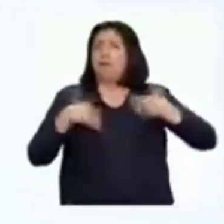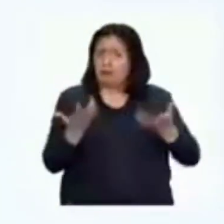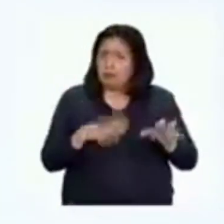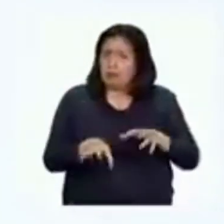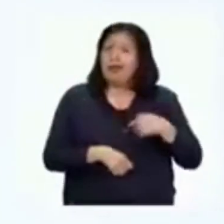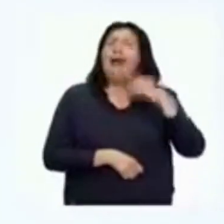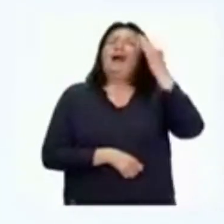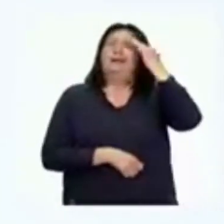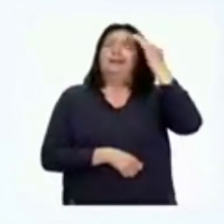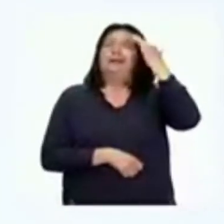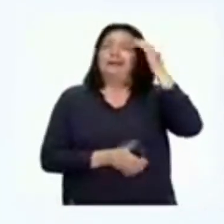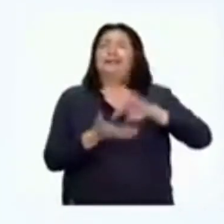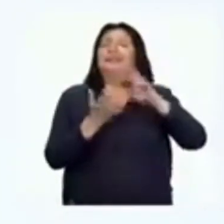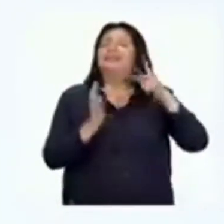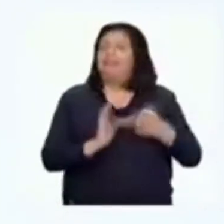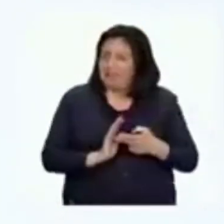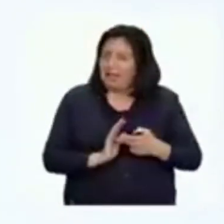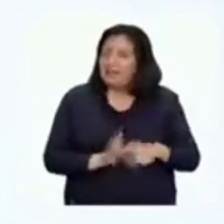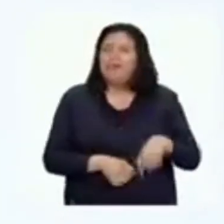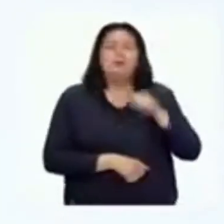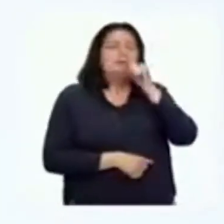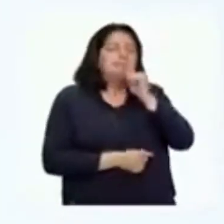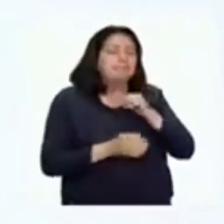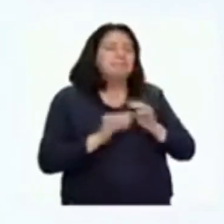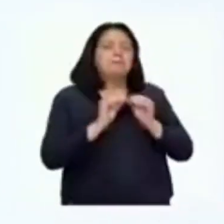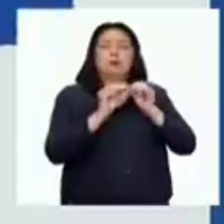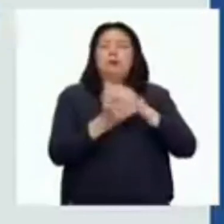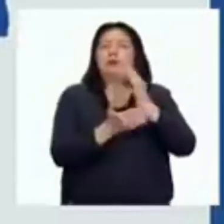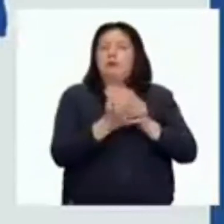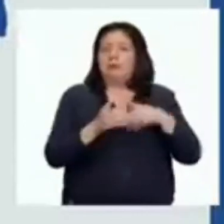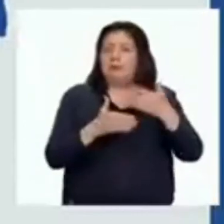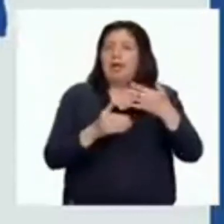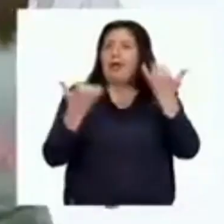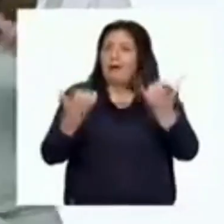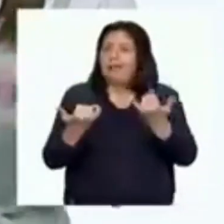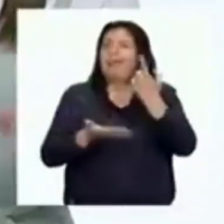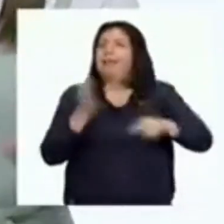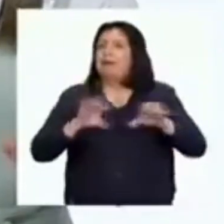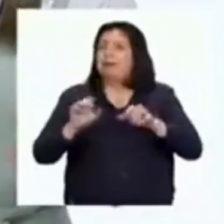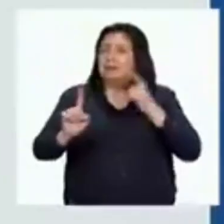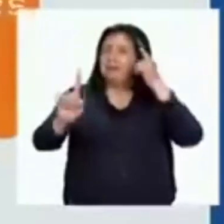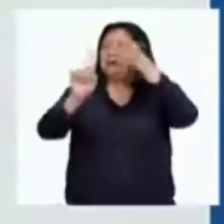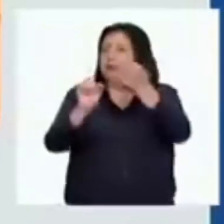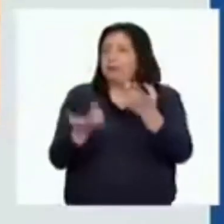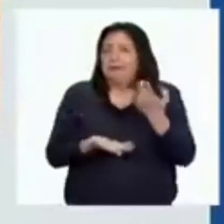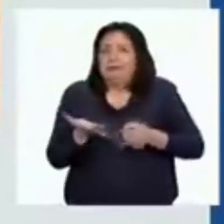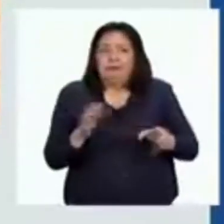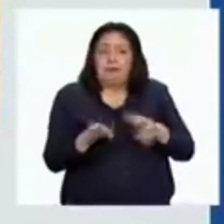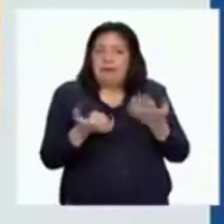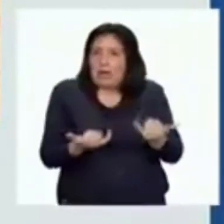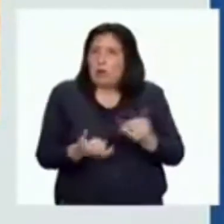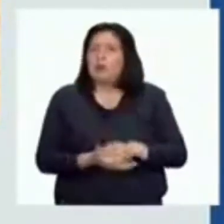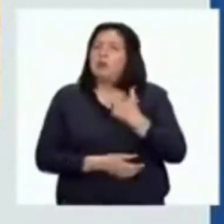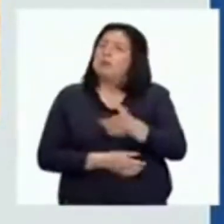qué significa la resiliencia, es momento de... Nuestro reto. El día de hoy vamos a realizar